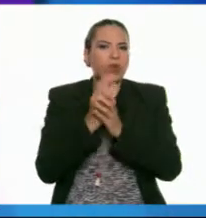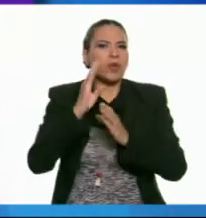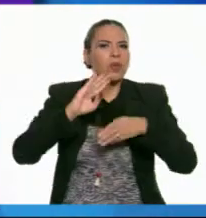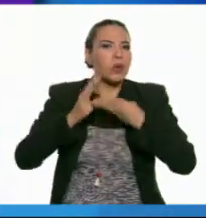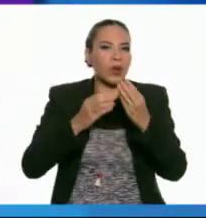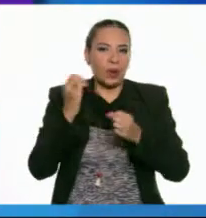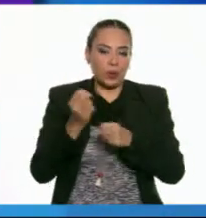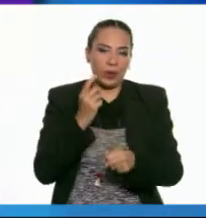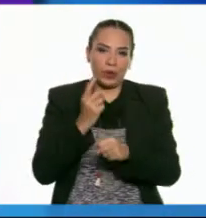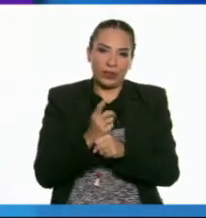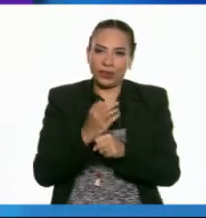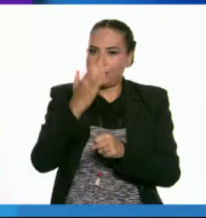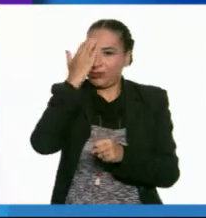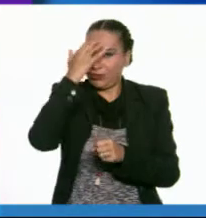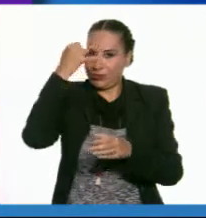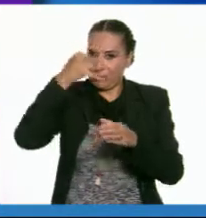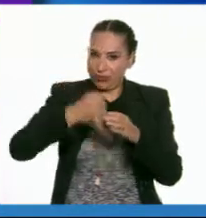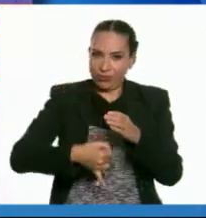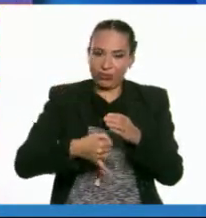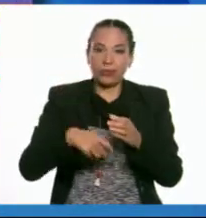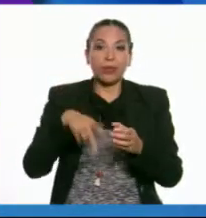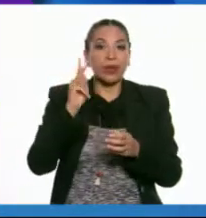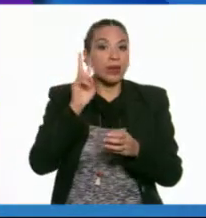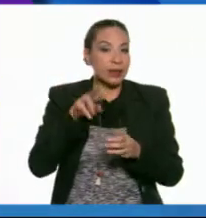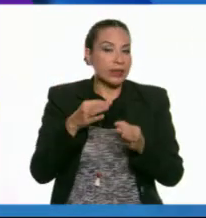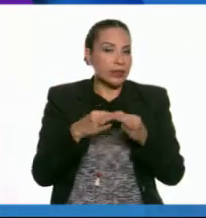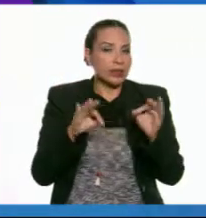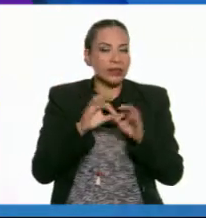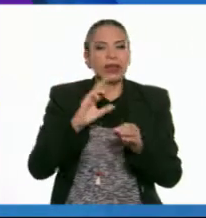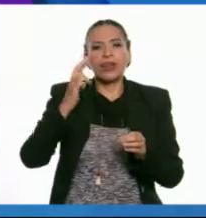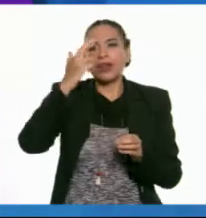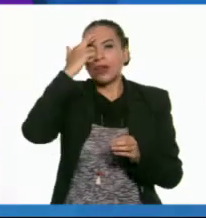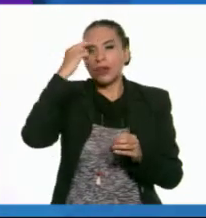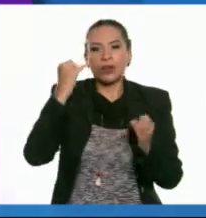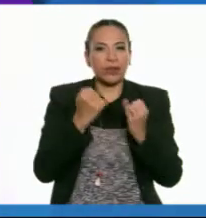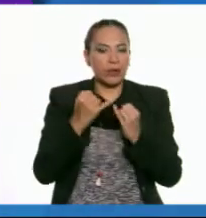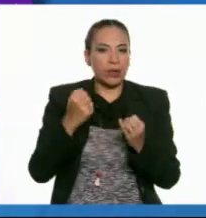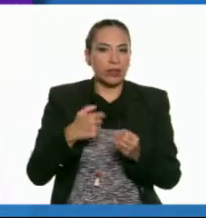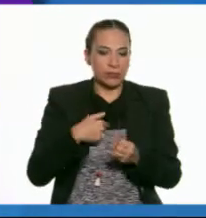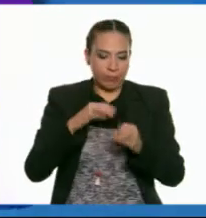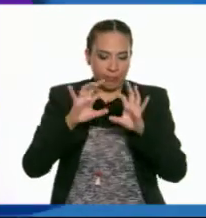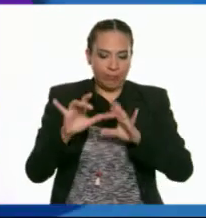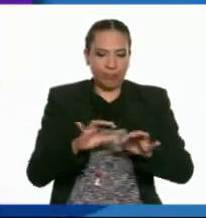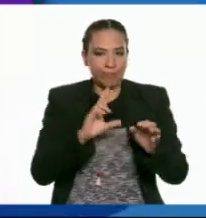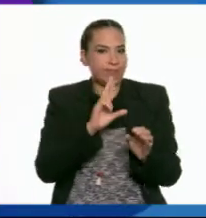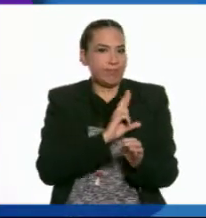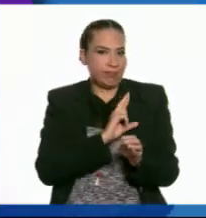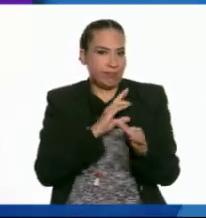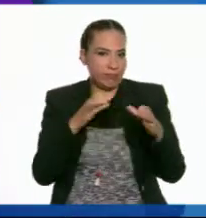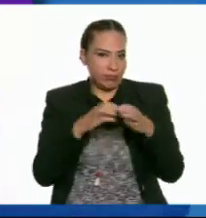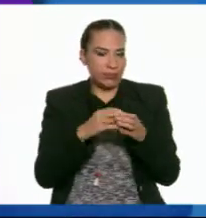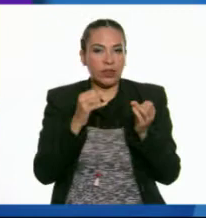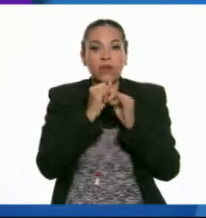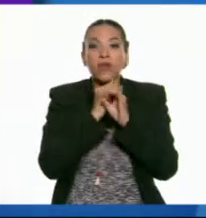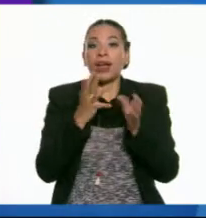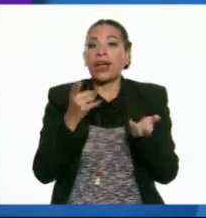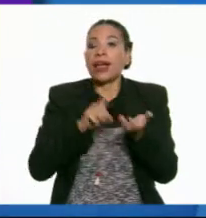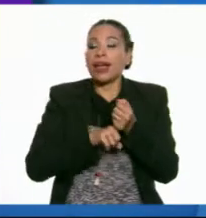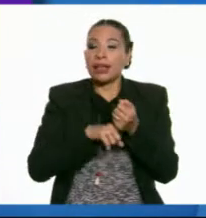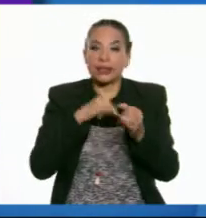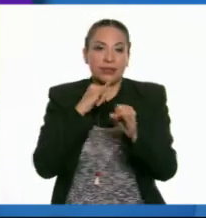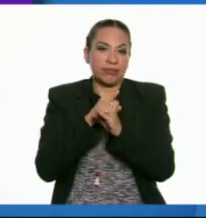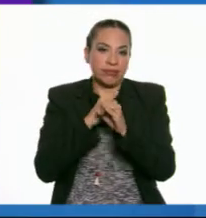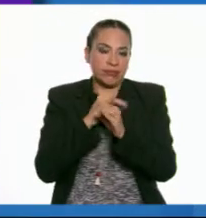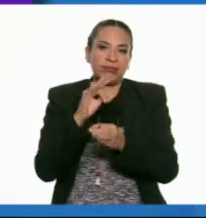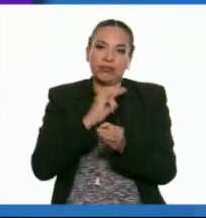mundos de oportunidades y conocimientos. Pero es importante recordar que así como nuestro yo digital es privado, la información que existe en la red